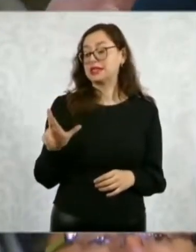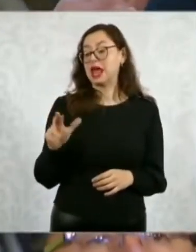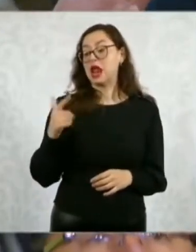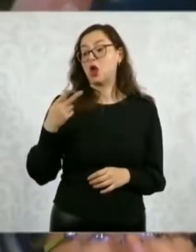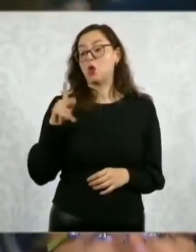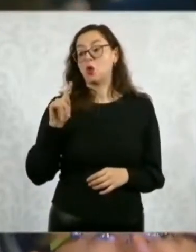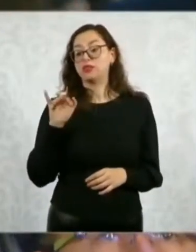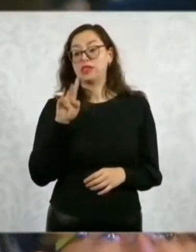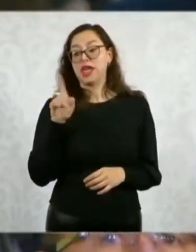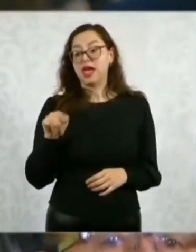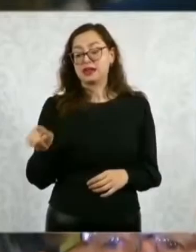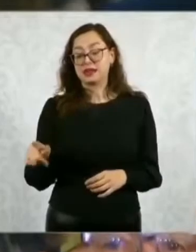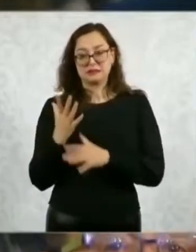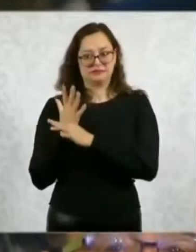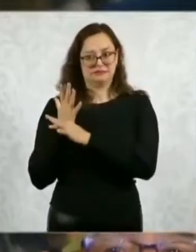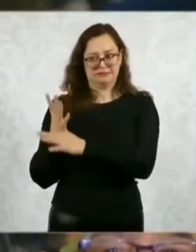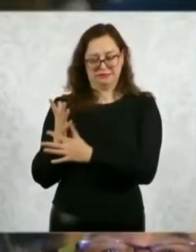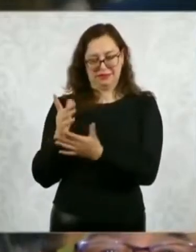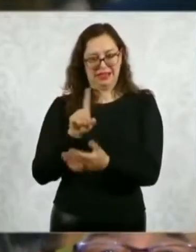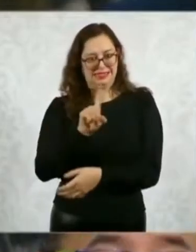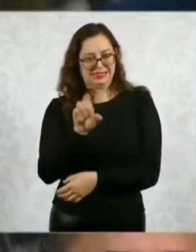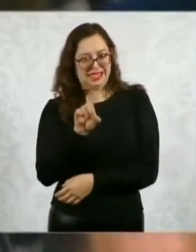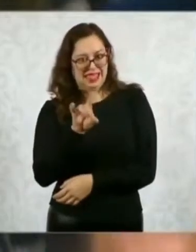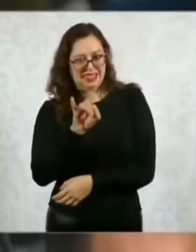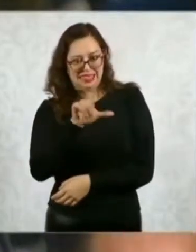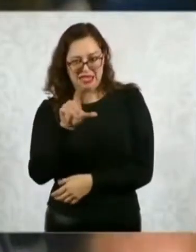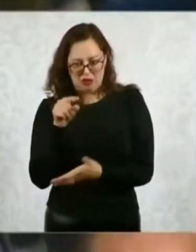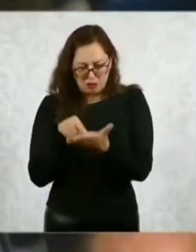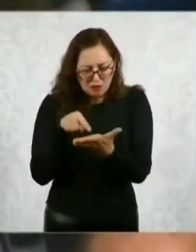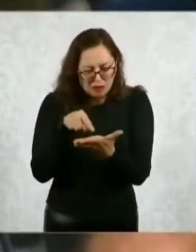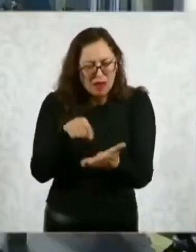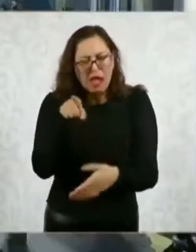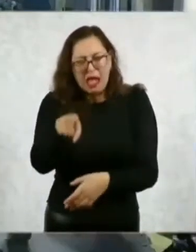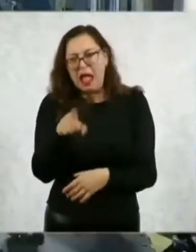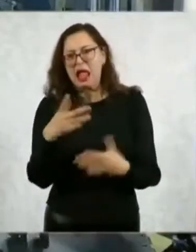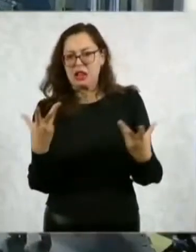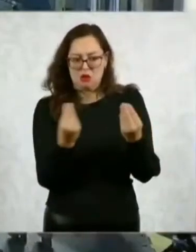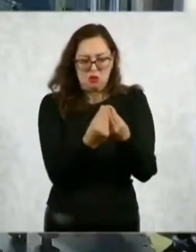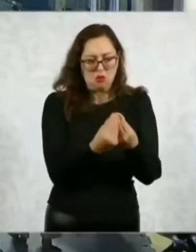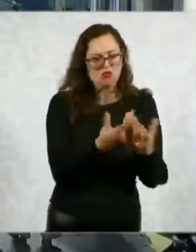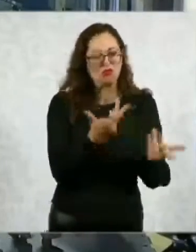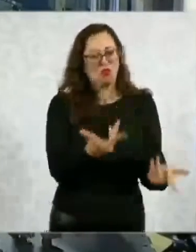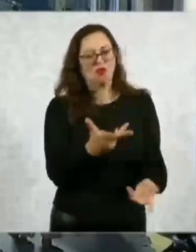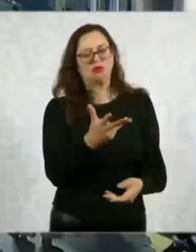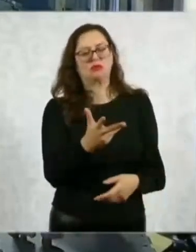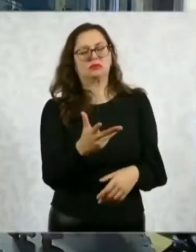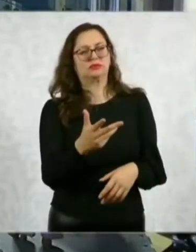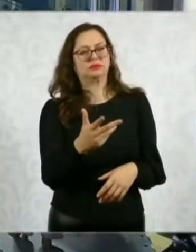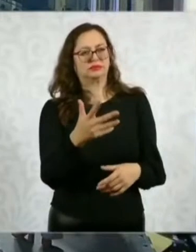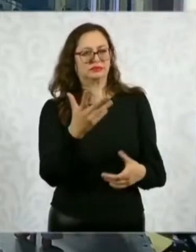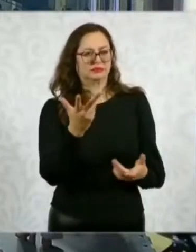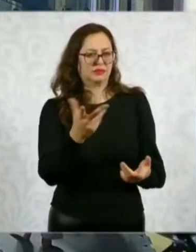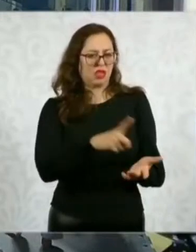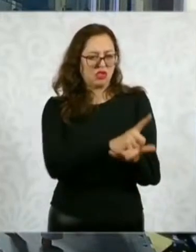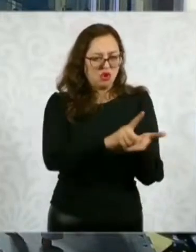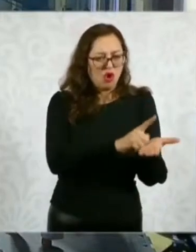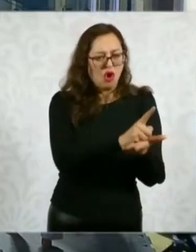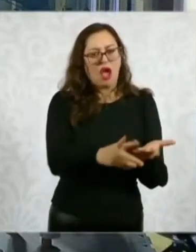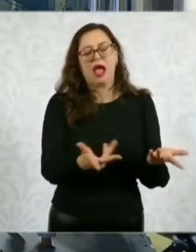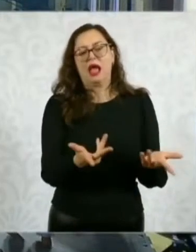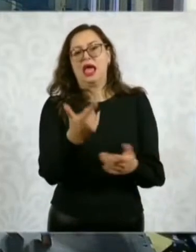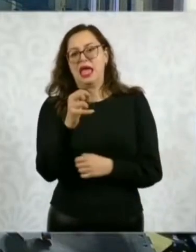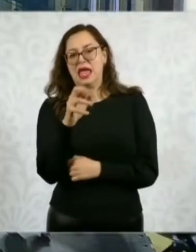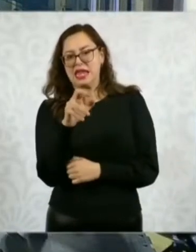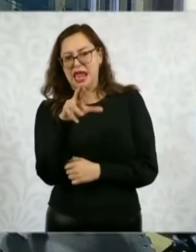a Cedillo y la relación de la familia con el narcotráfico, con un Genaro García Luna que está a punto de ser sentenciado y la